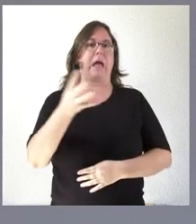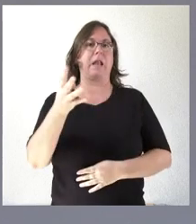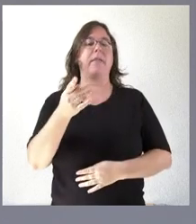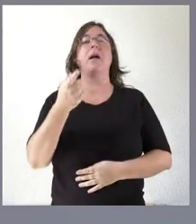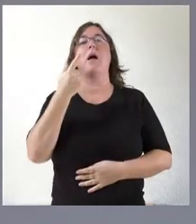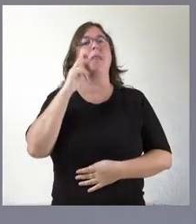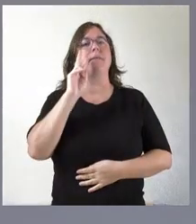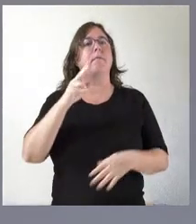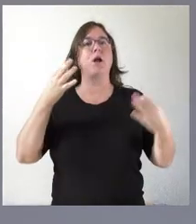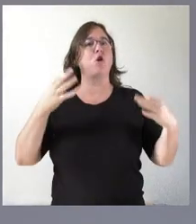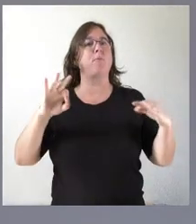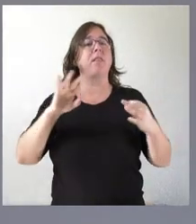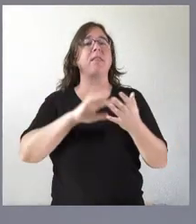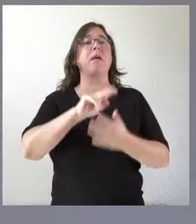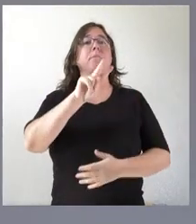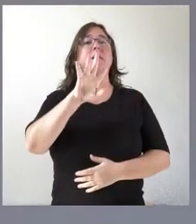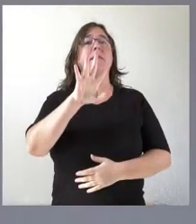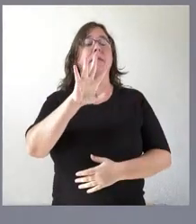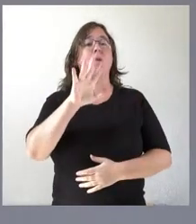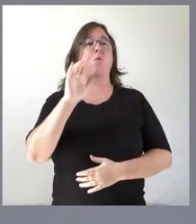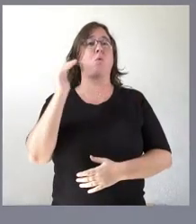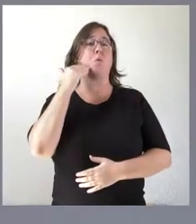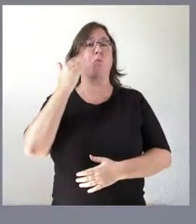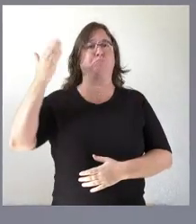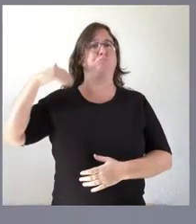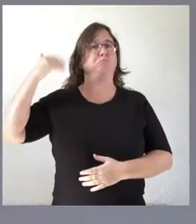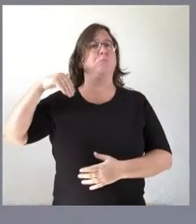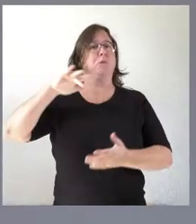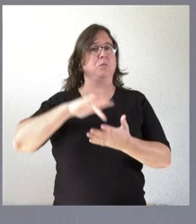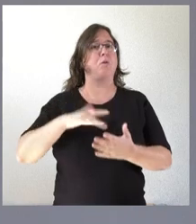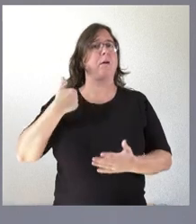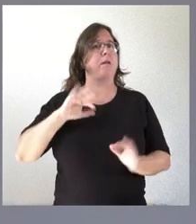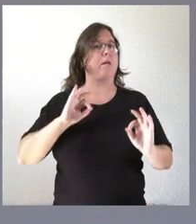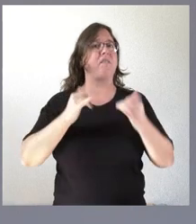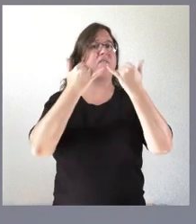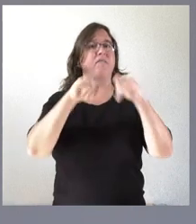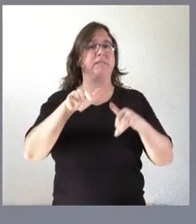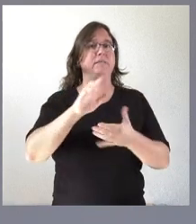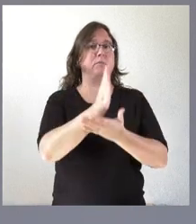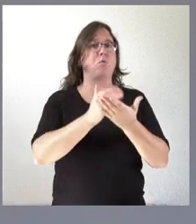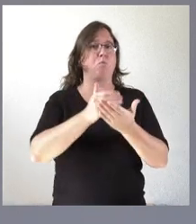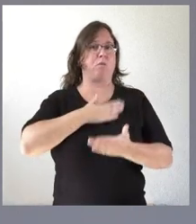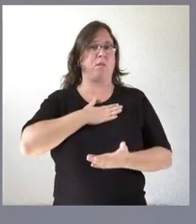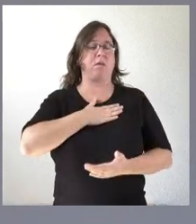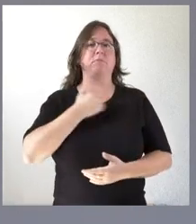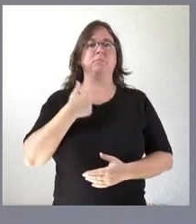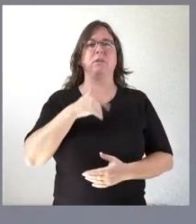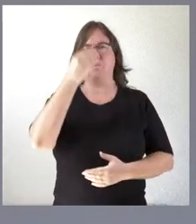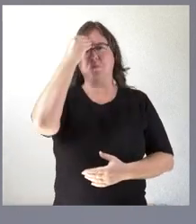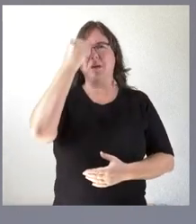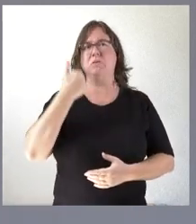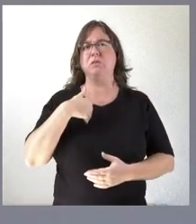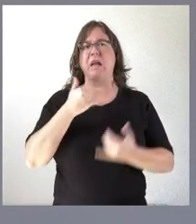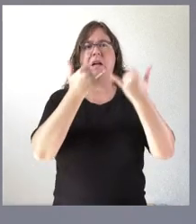con normalidad porque el 25 de julio ya en alguna otra ocasión previa se ha establecido como día festivo nuestra comunidad autónoma y además creo que es festivo también